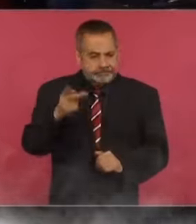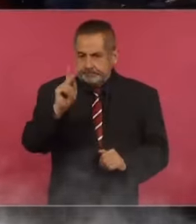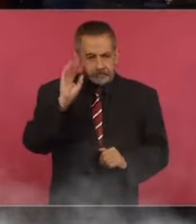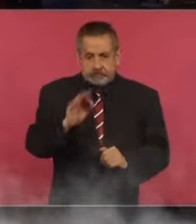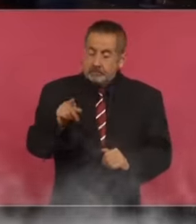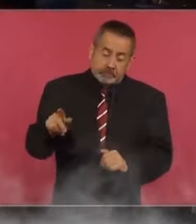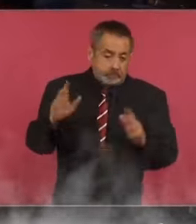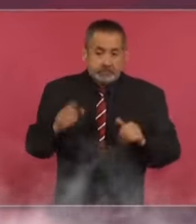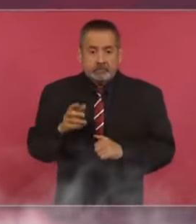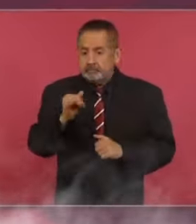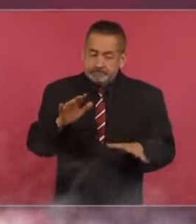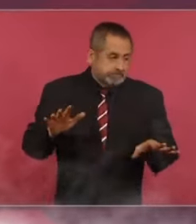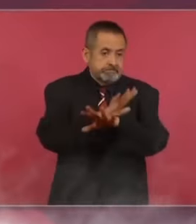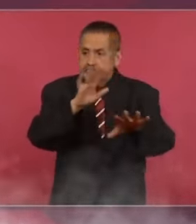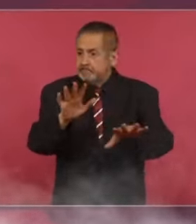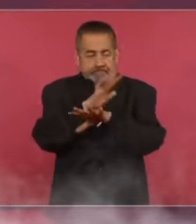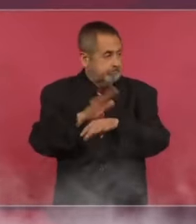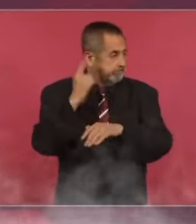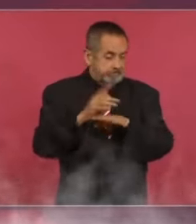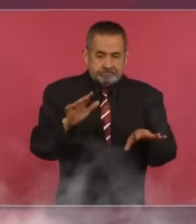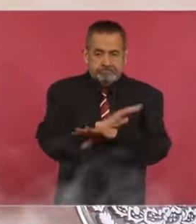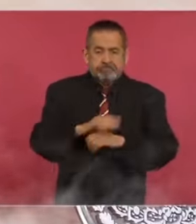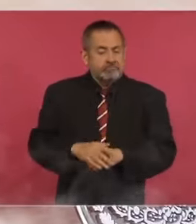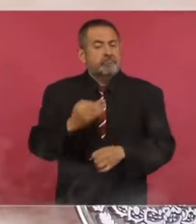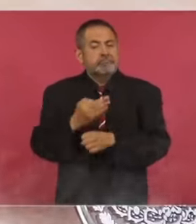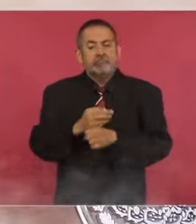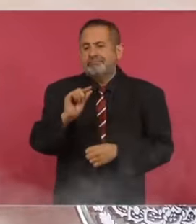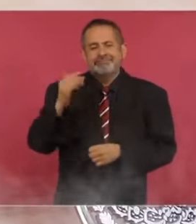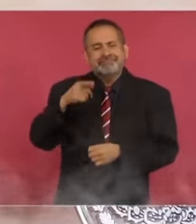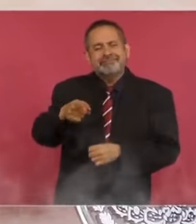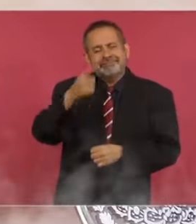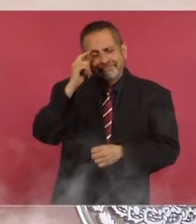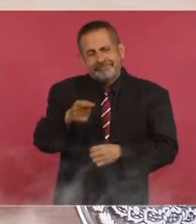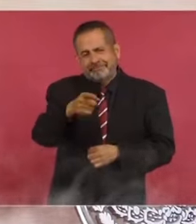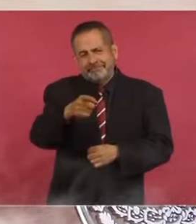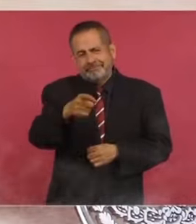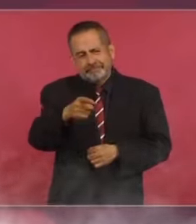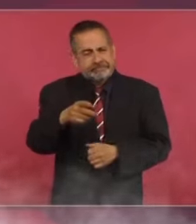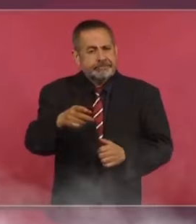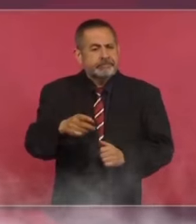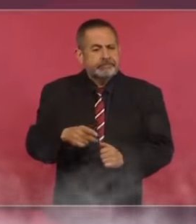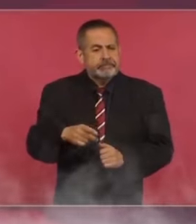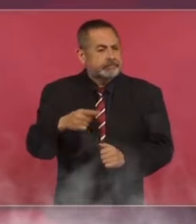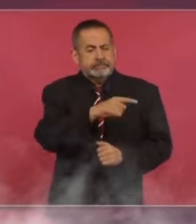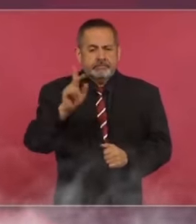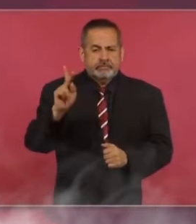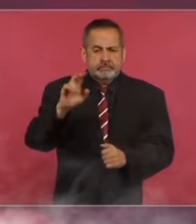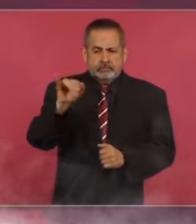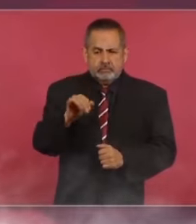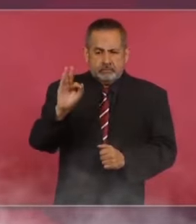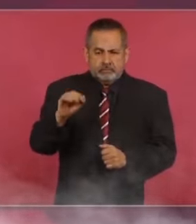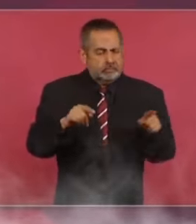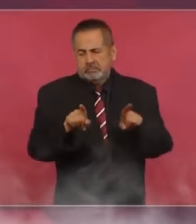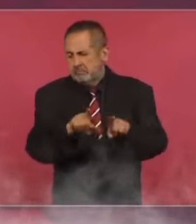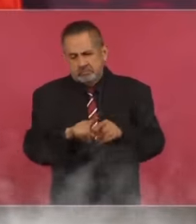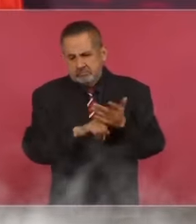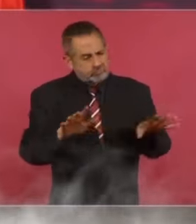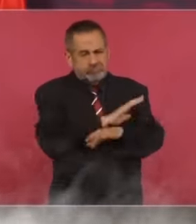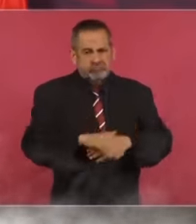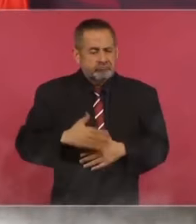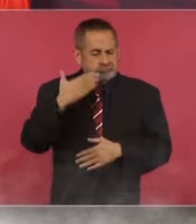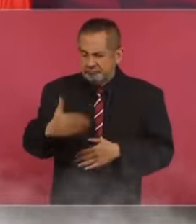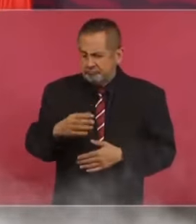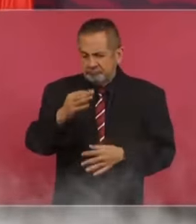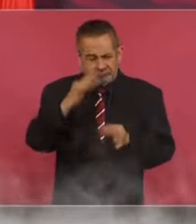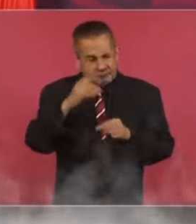pues así son los cambios. Es como esto que está pasando en el Poder Judicial, es muy bueno